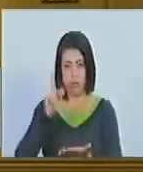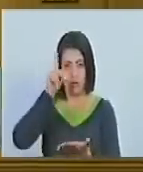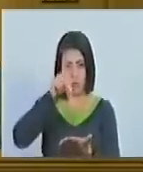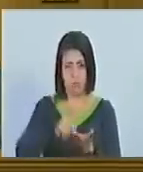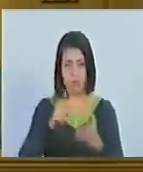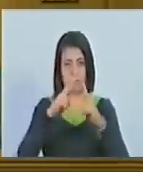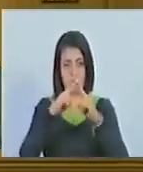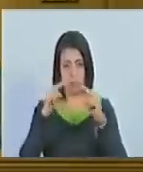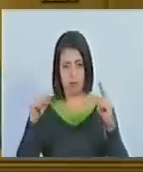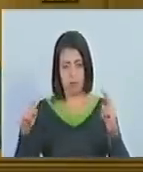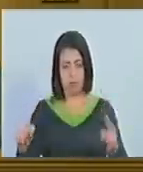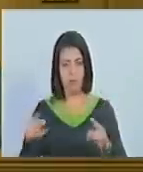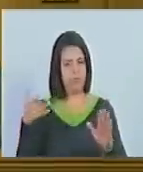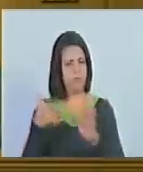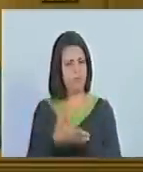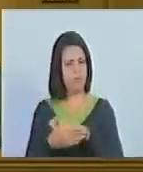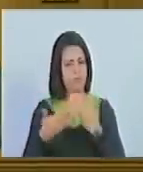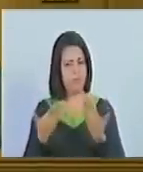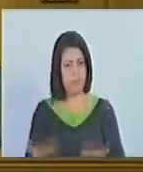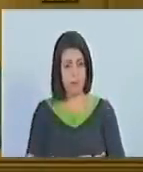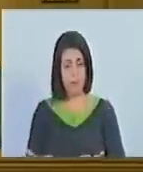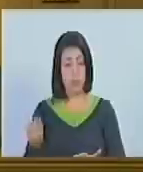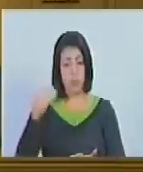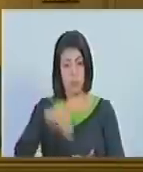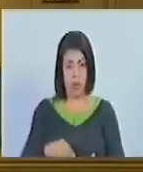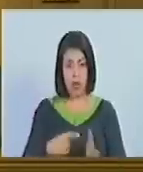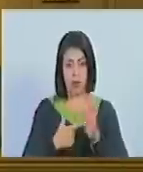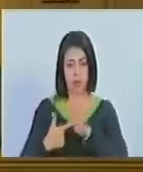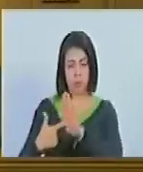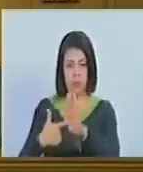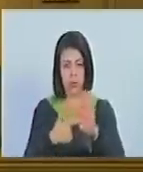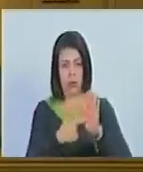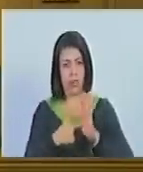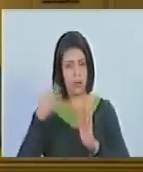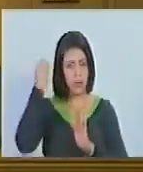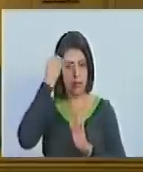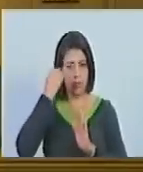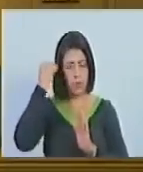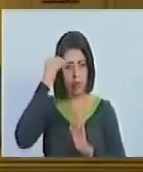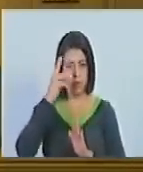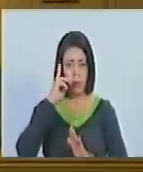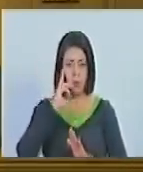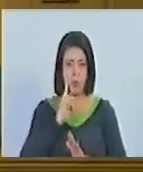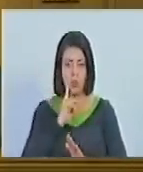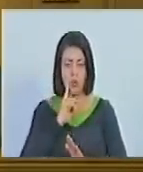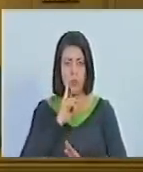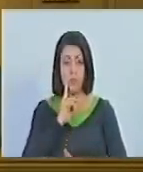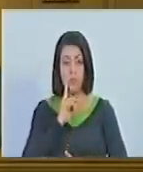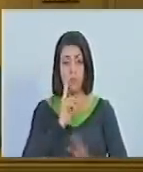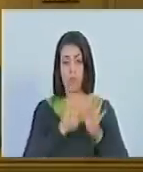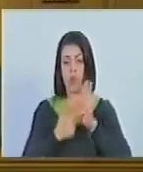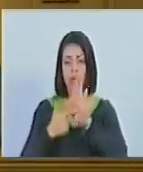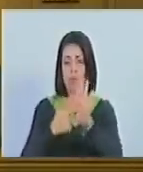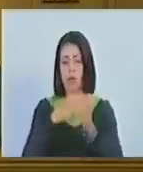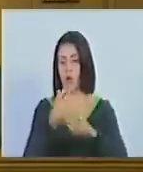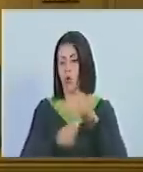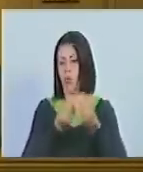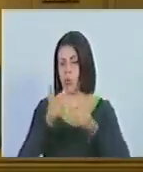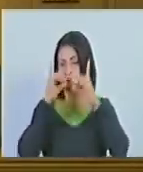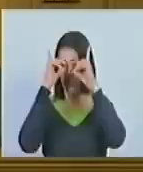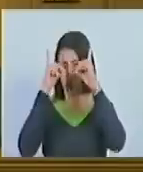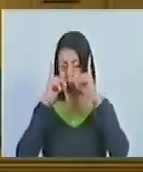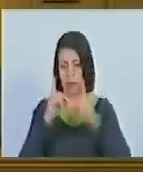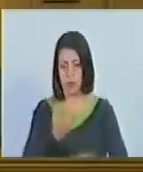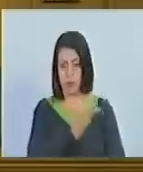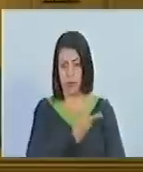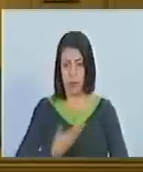Panamá no es otra cosa que la máxima expresión del pensamiento bolivariano, reflejada en la determinación